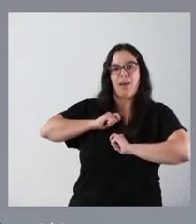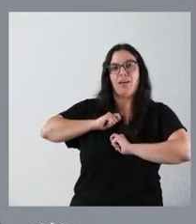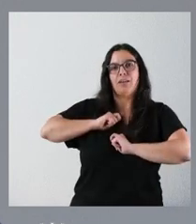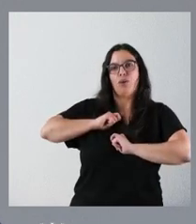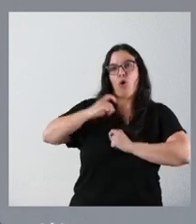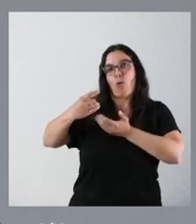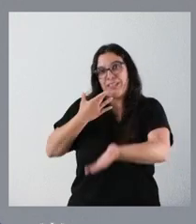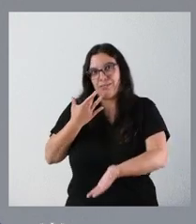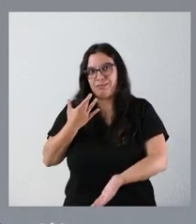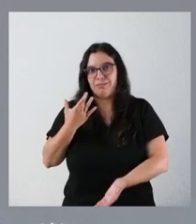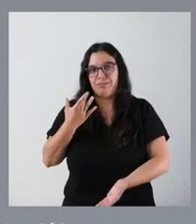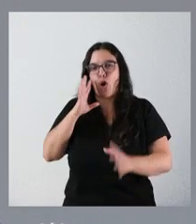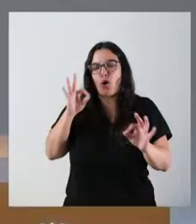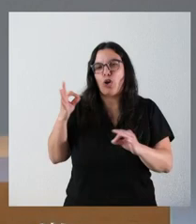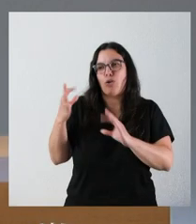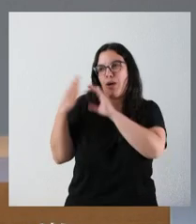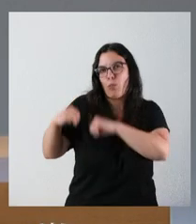cesar a los consejeros. SEÑORA PRESIDENTA.